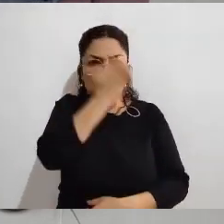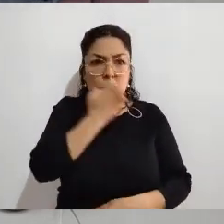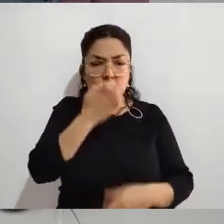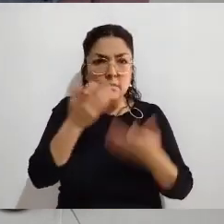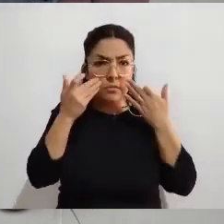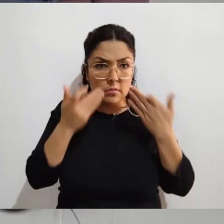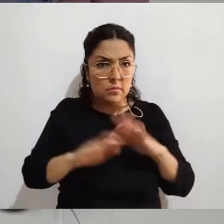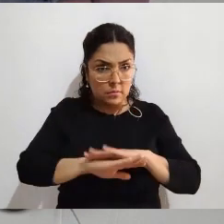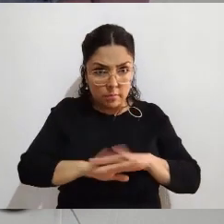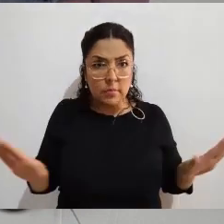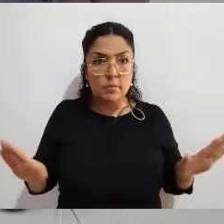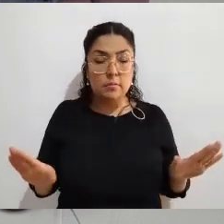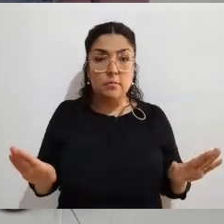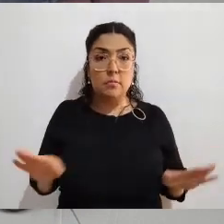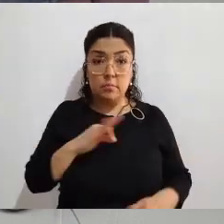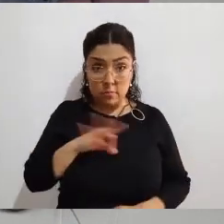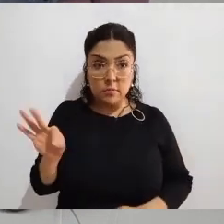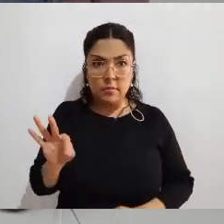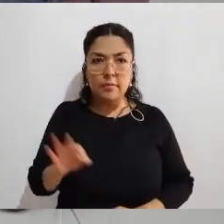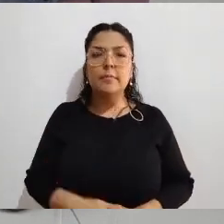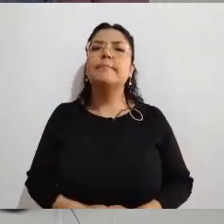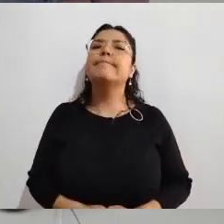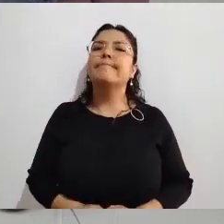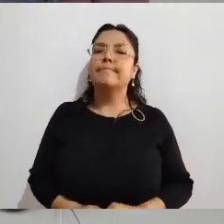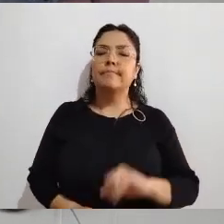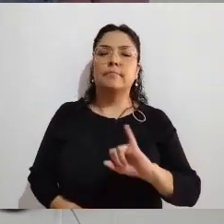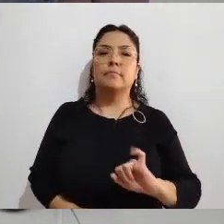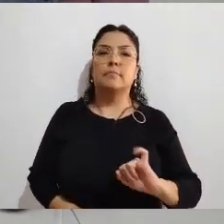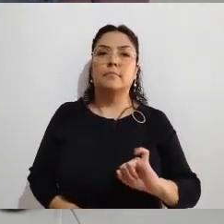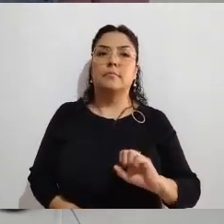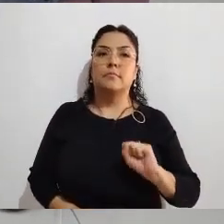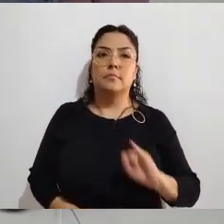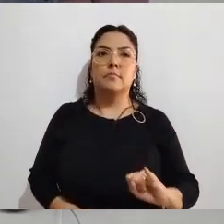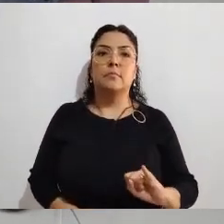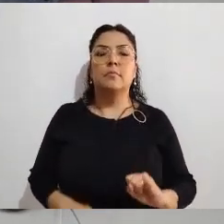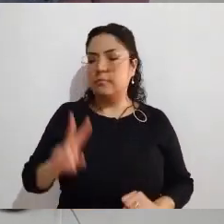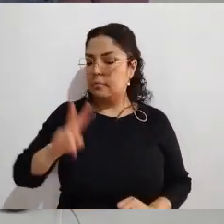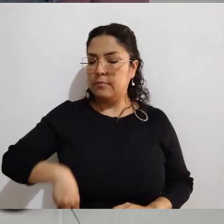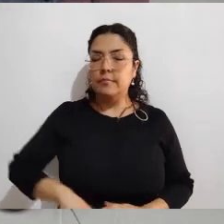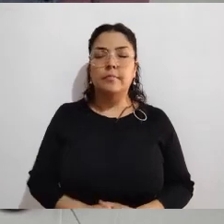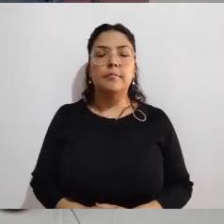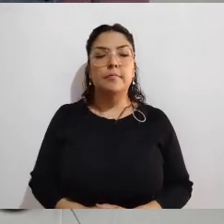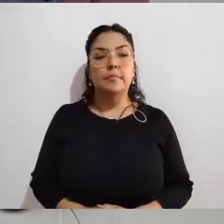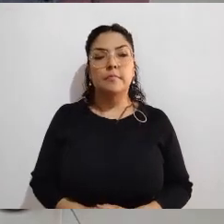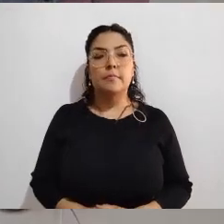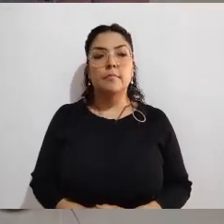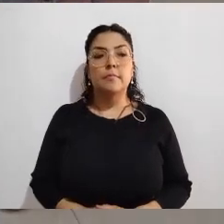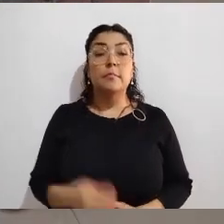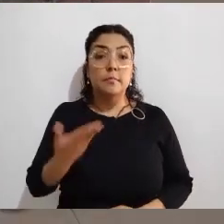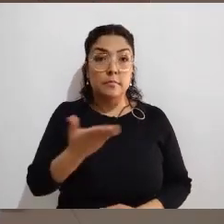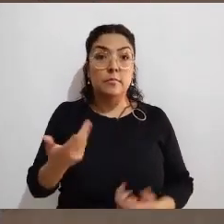esto no tiene ningún fin partidista, es una cuestión totalmente ajena a esto. Así es, en resumen yo les puedo decir, no